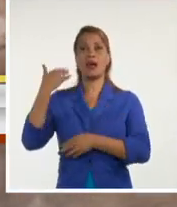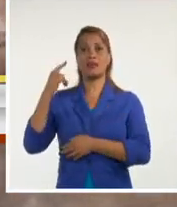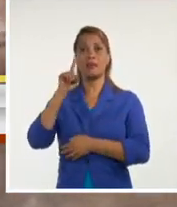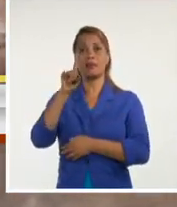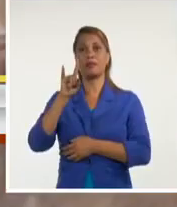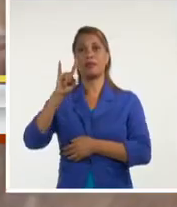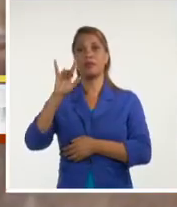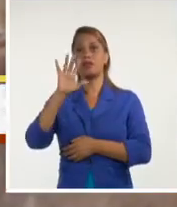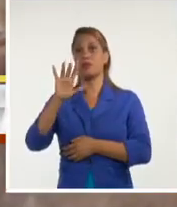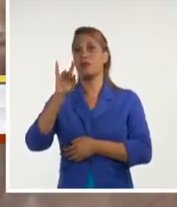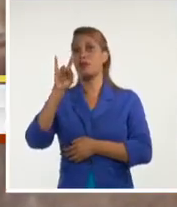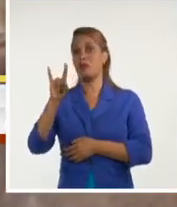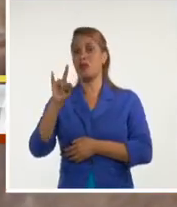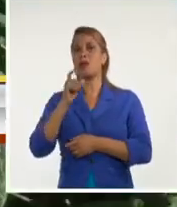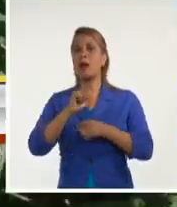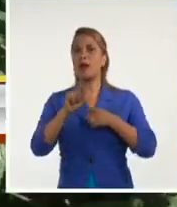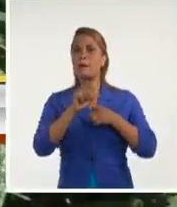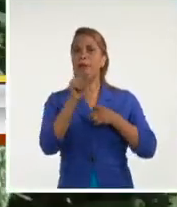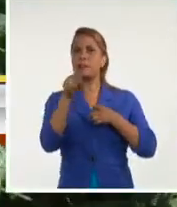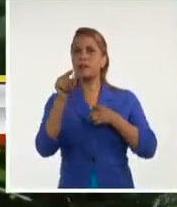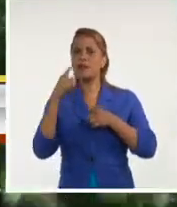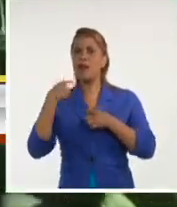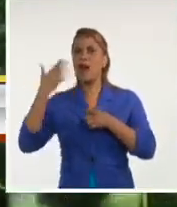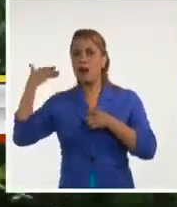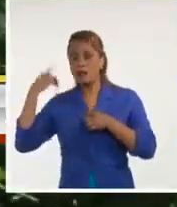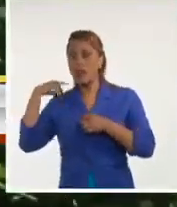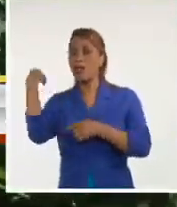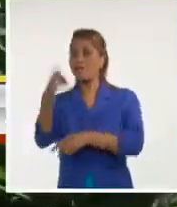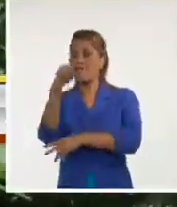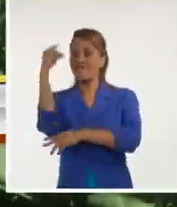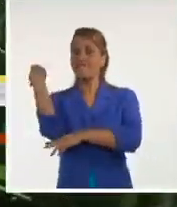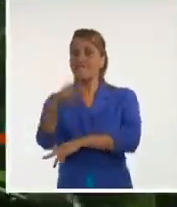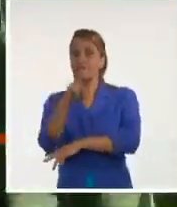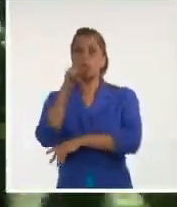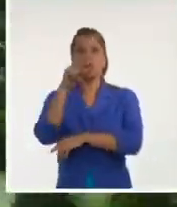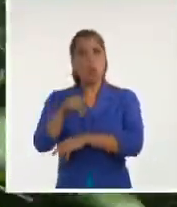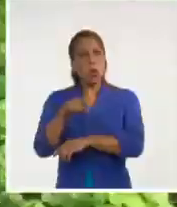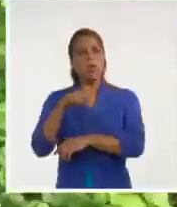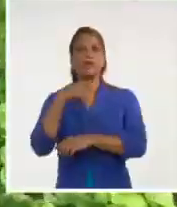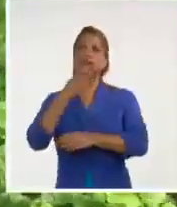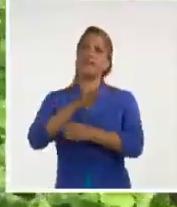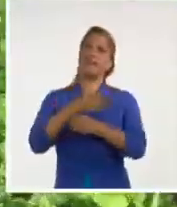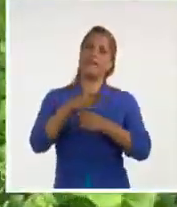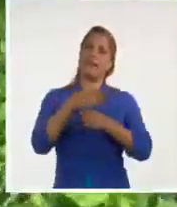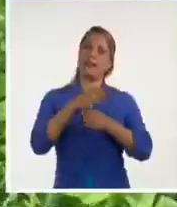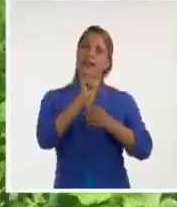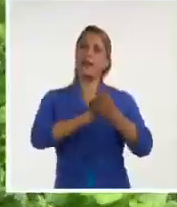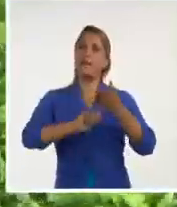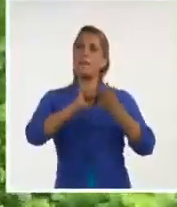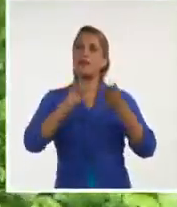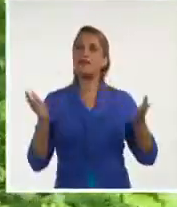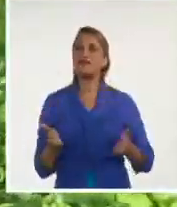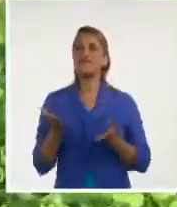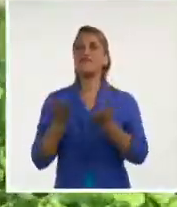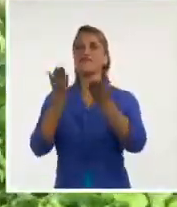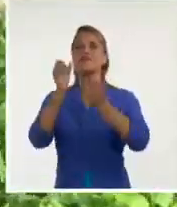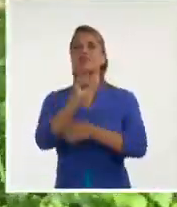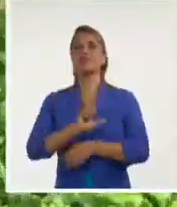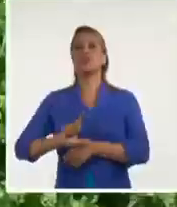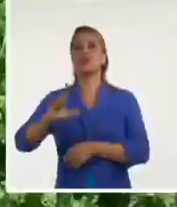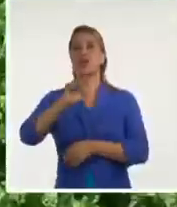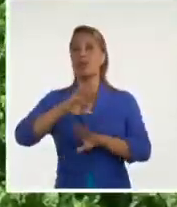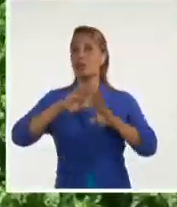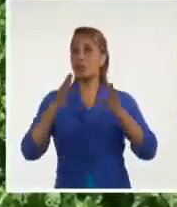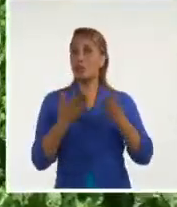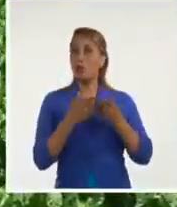los campesinos eran marginados y explotados. Allí, hoy la realidad es otra, con planes de desarrollo social y donde los productores son